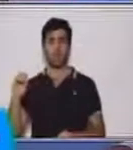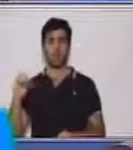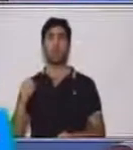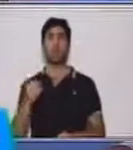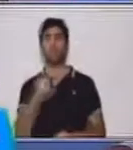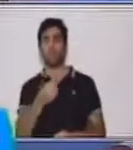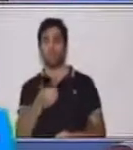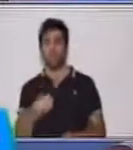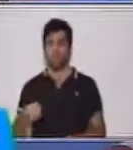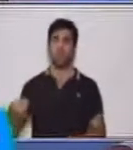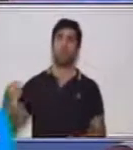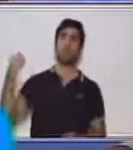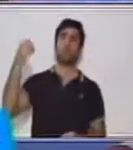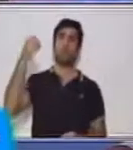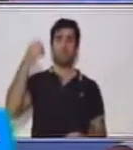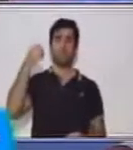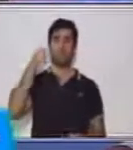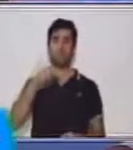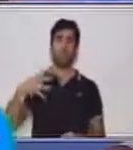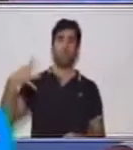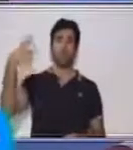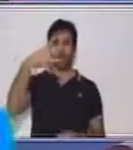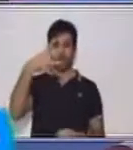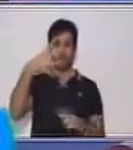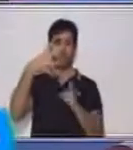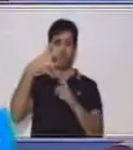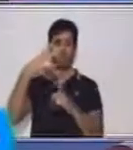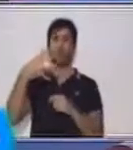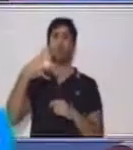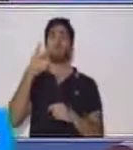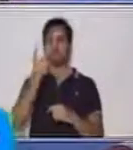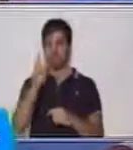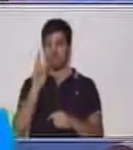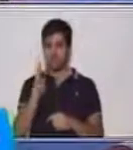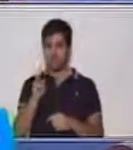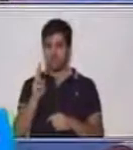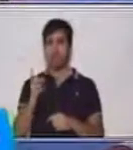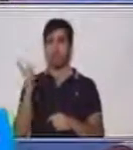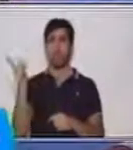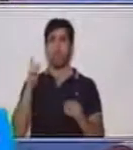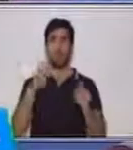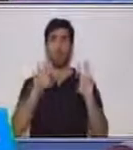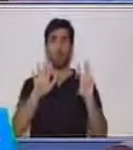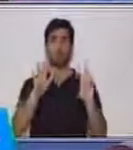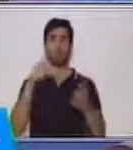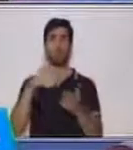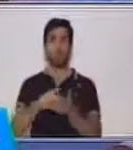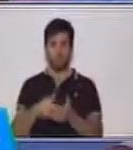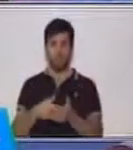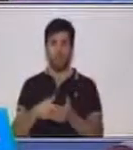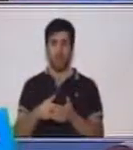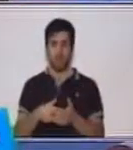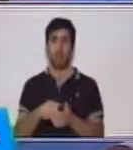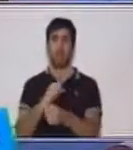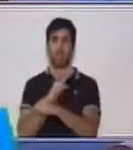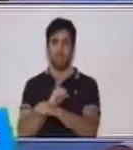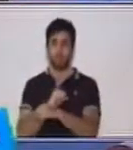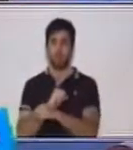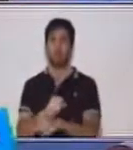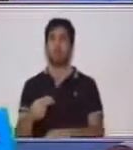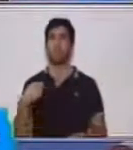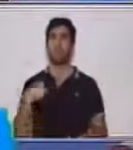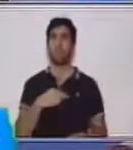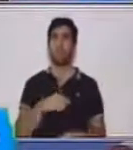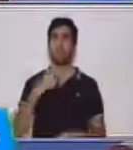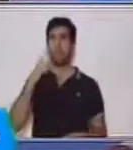Y todo número que está en el nivel cuatro se multiplica por ocho mil. Vamos a hacer algunos ejercicios de